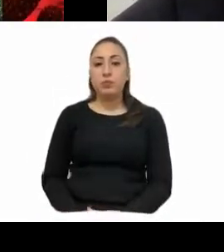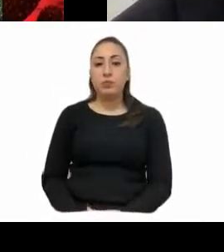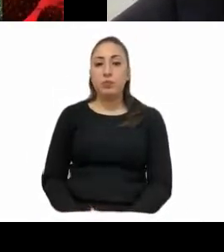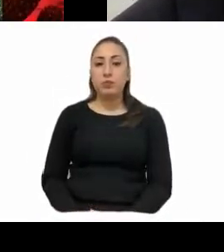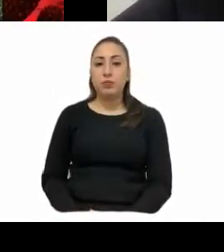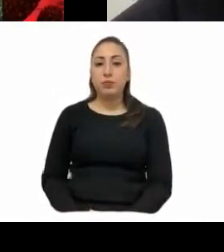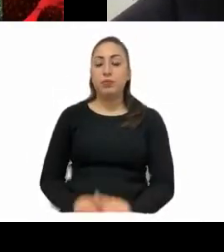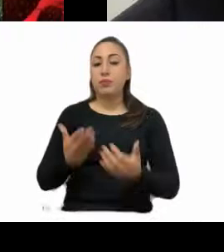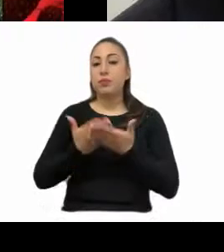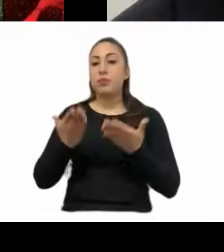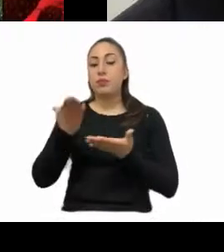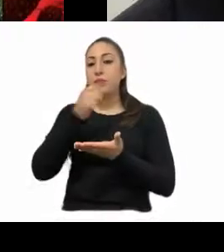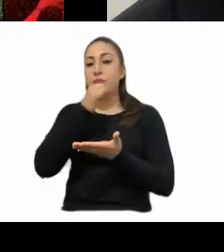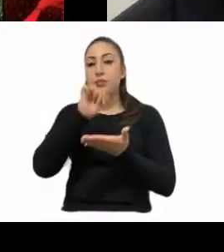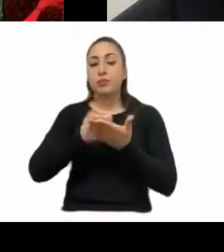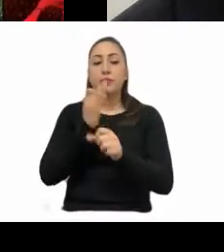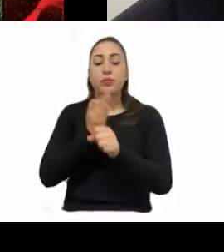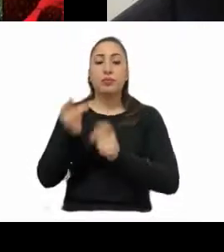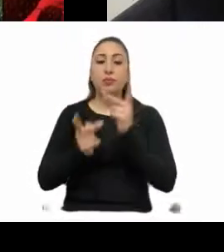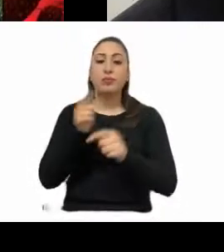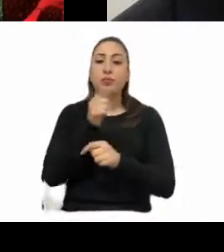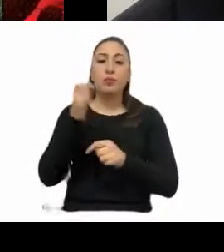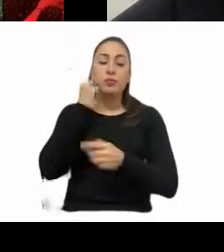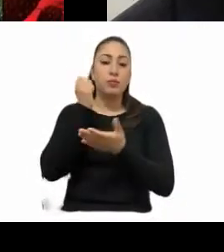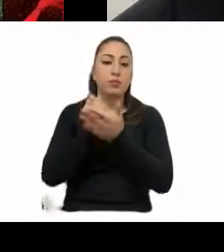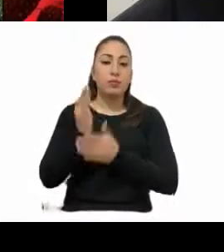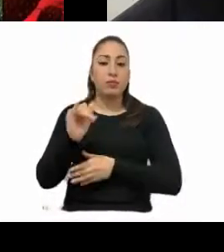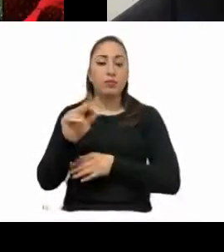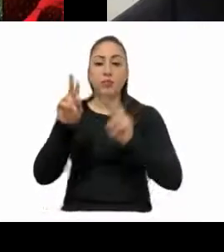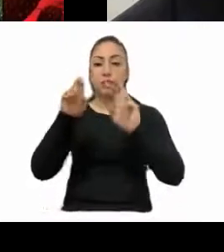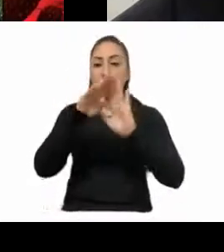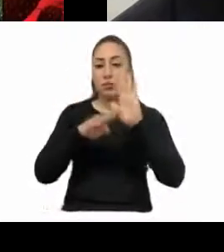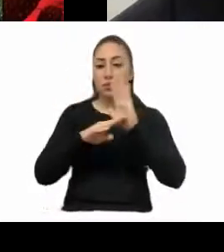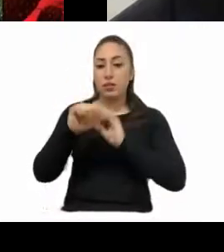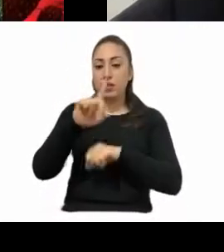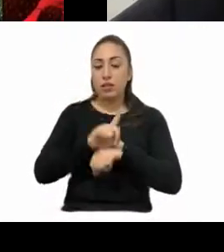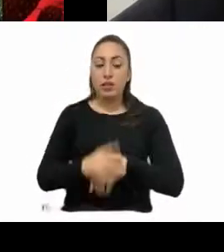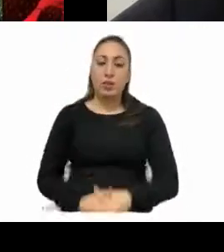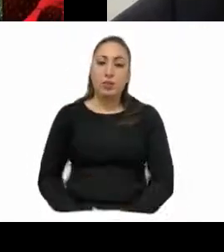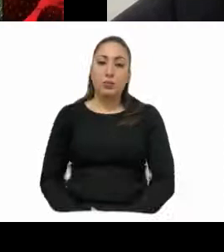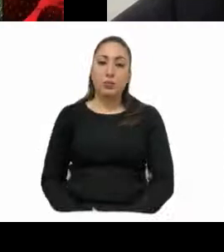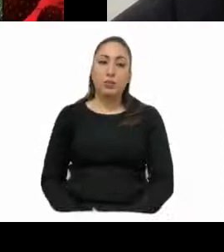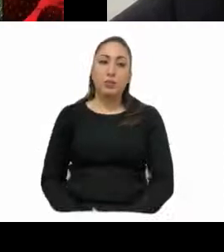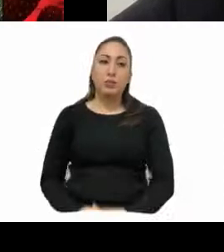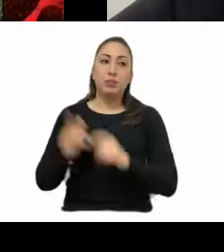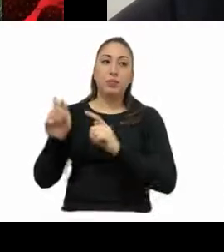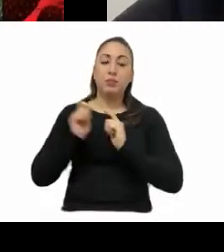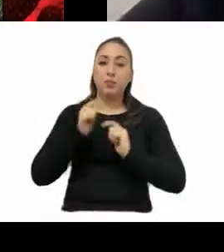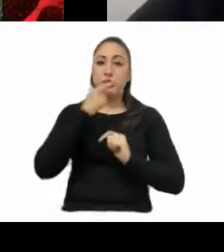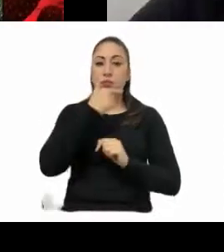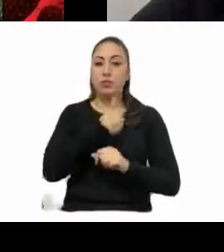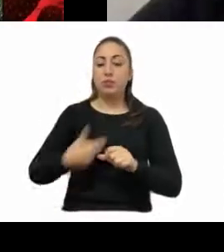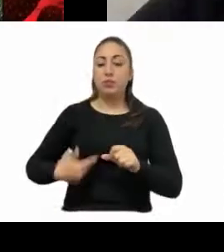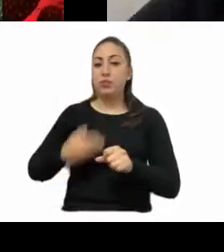Consulte a la secretaria si es de aprobarse el orden del día de esta reunión. Por instrucciones de la presidencia se